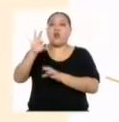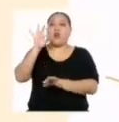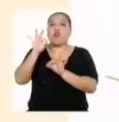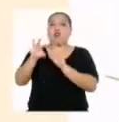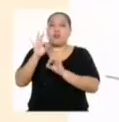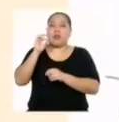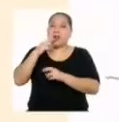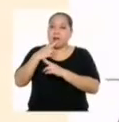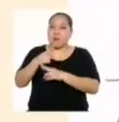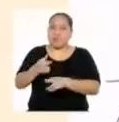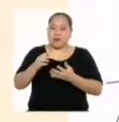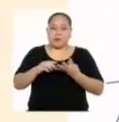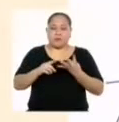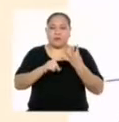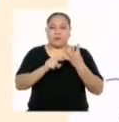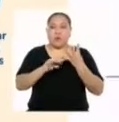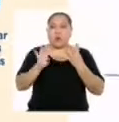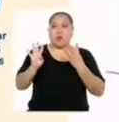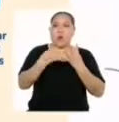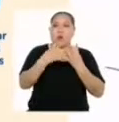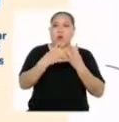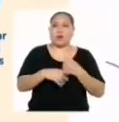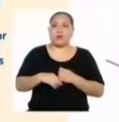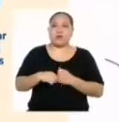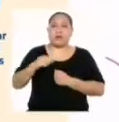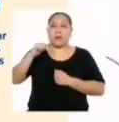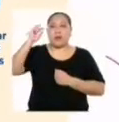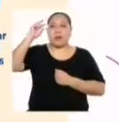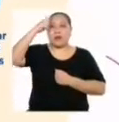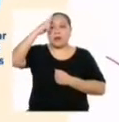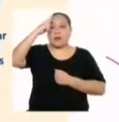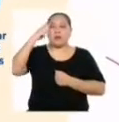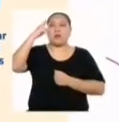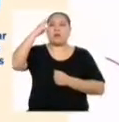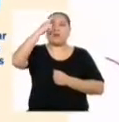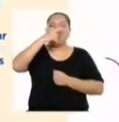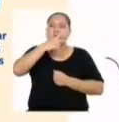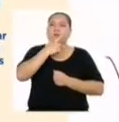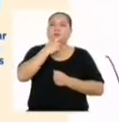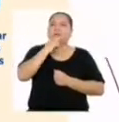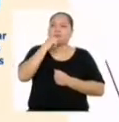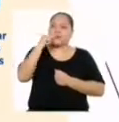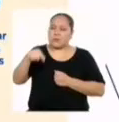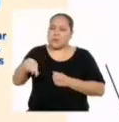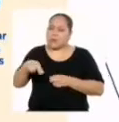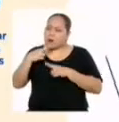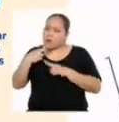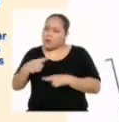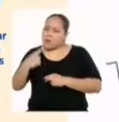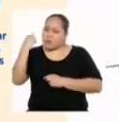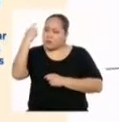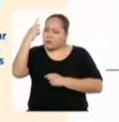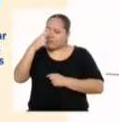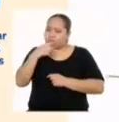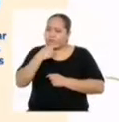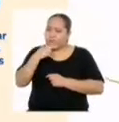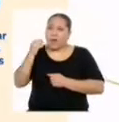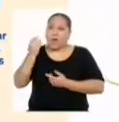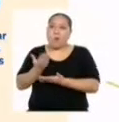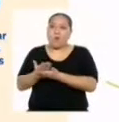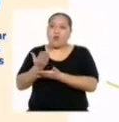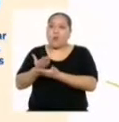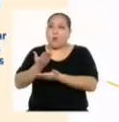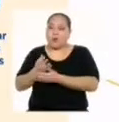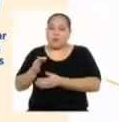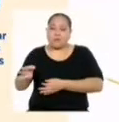resultado. Y por último, está la reflexión de los resultados. Esto implica mirar atrás para comprobar el